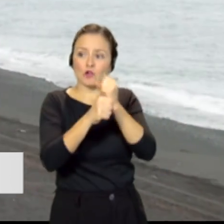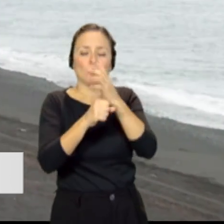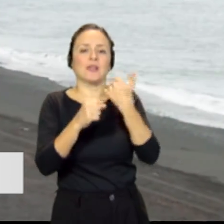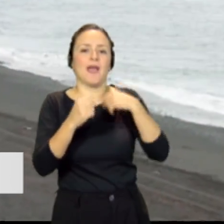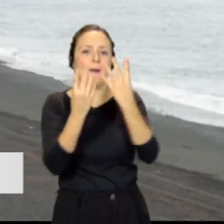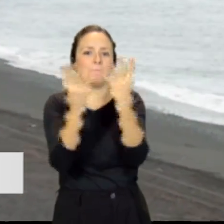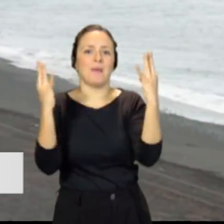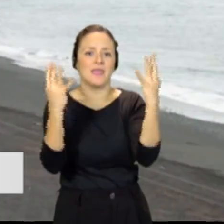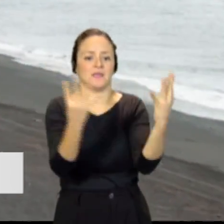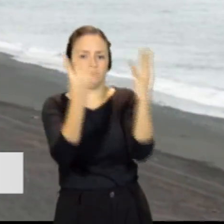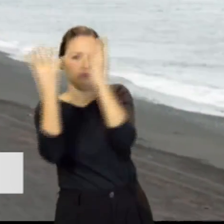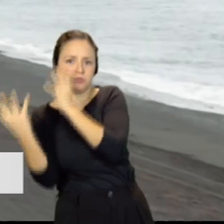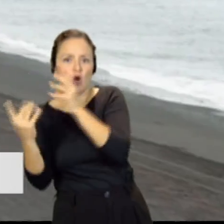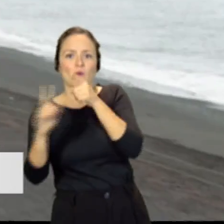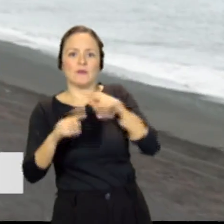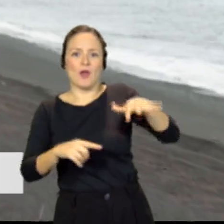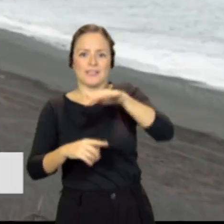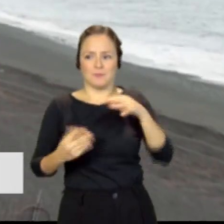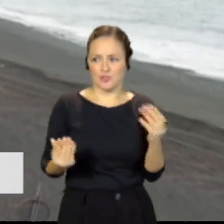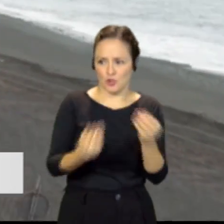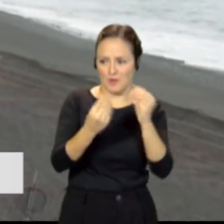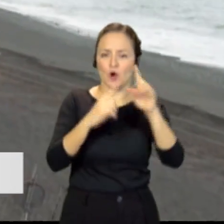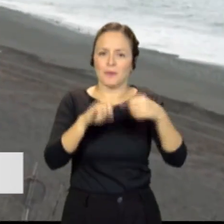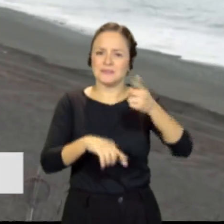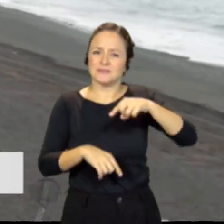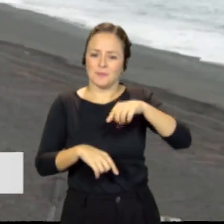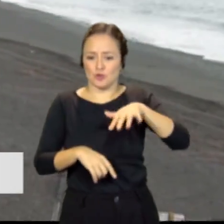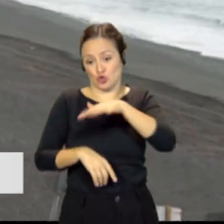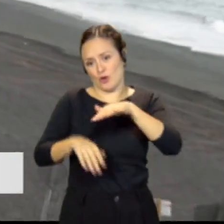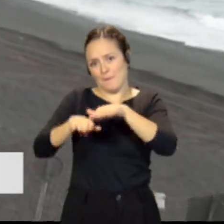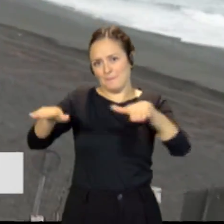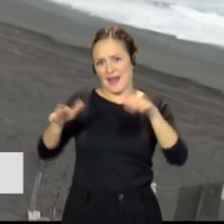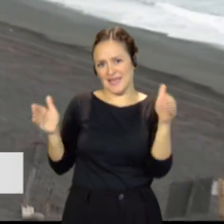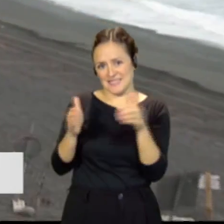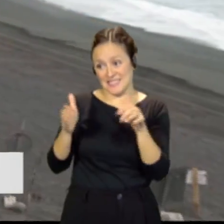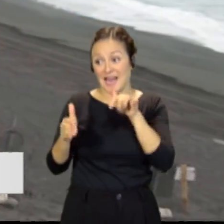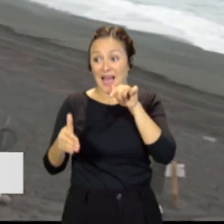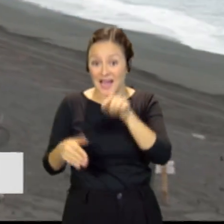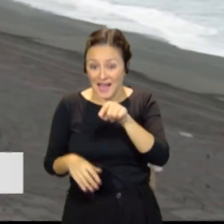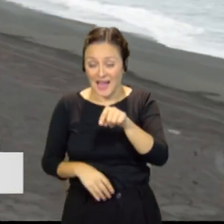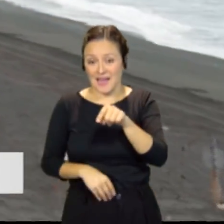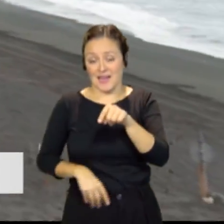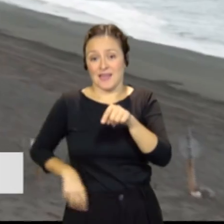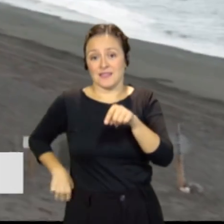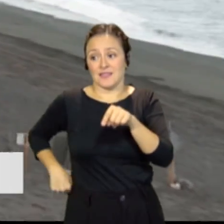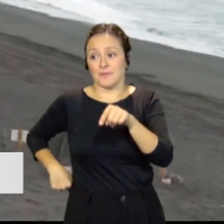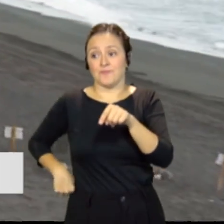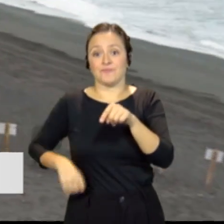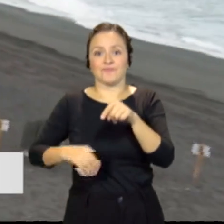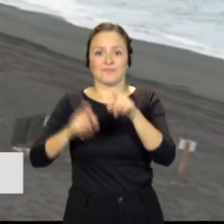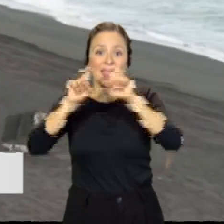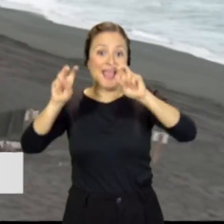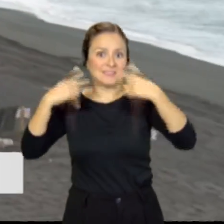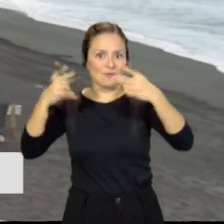vallas para ganar más espacio. También aquí en la zona de Playa Chica donde vamos a recuperar uno de los establecimientos más